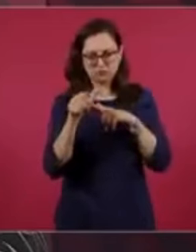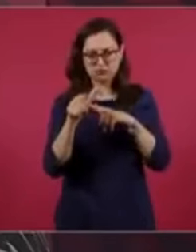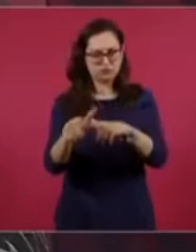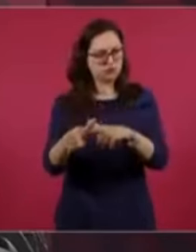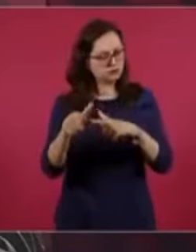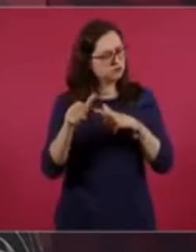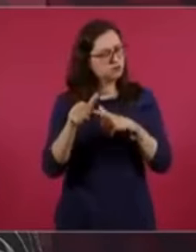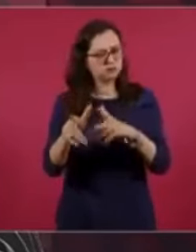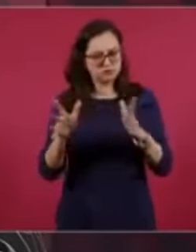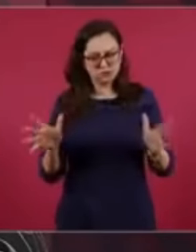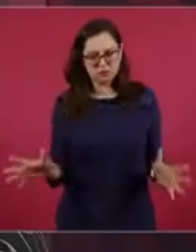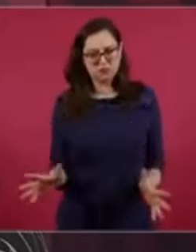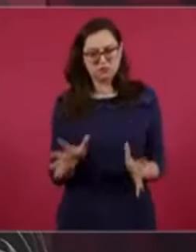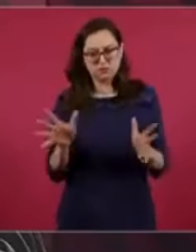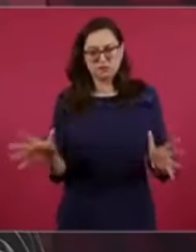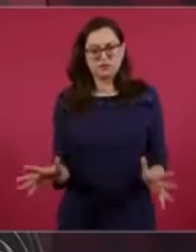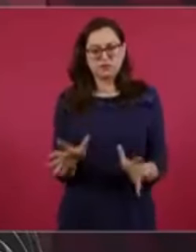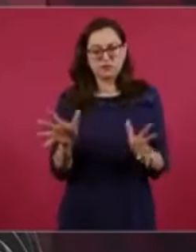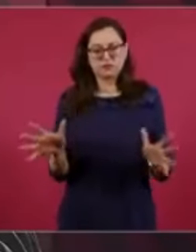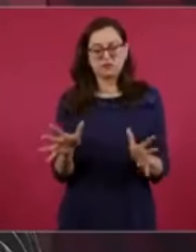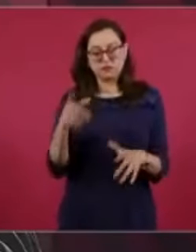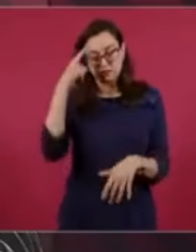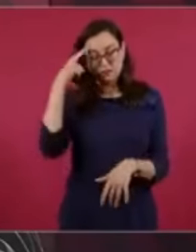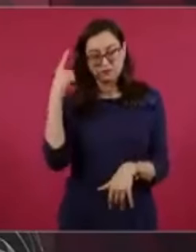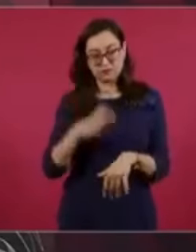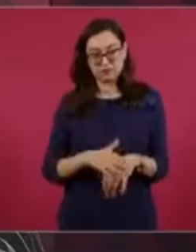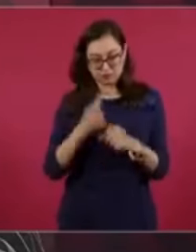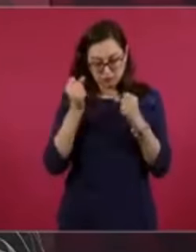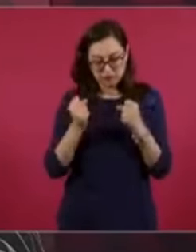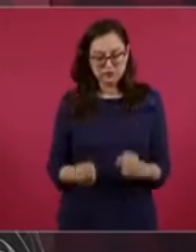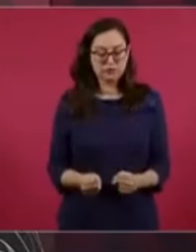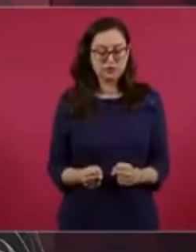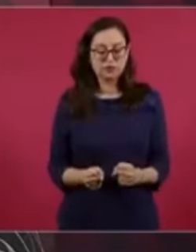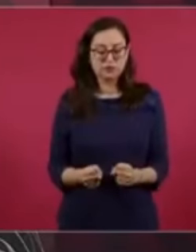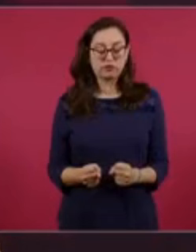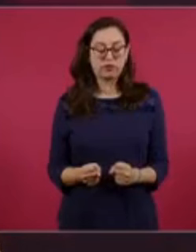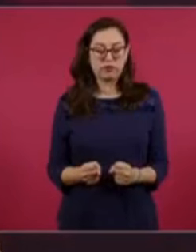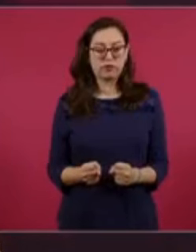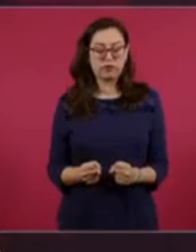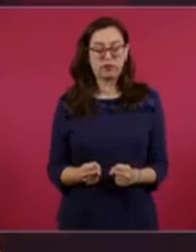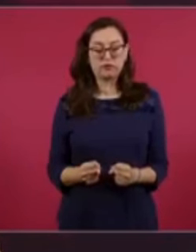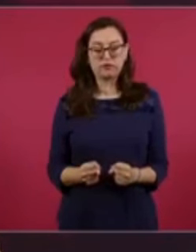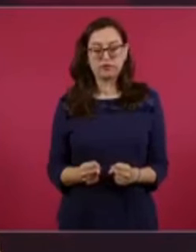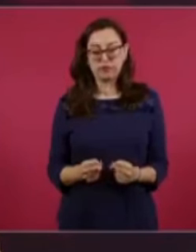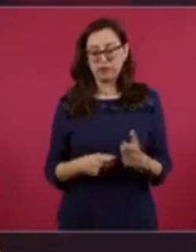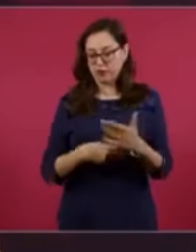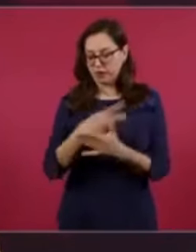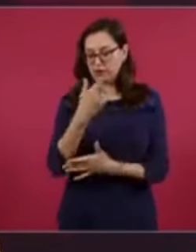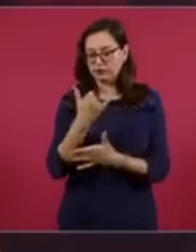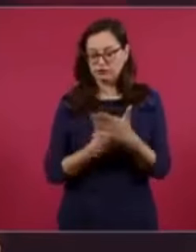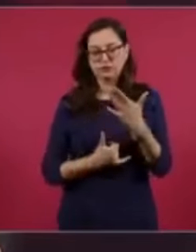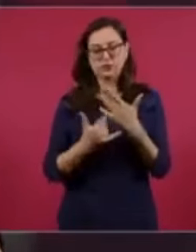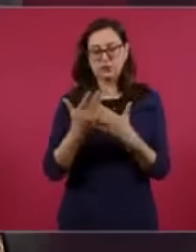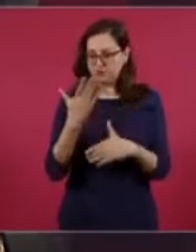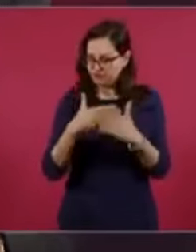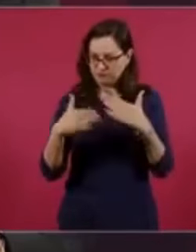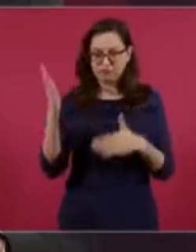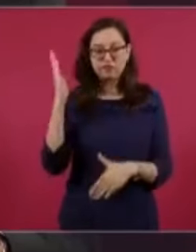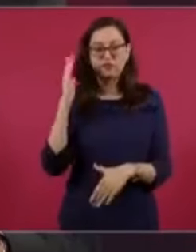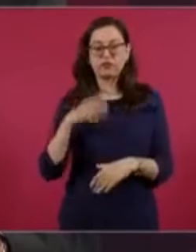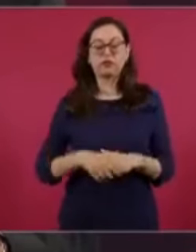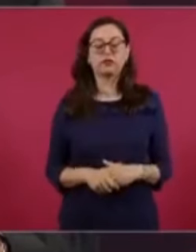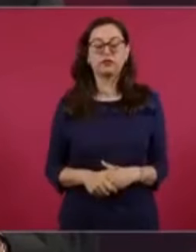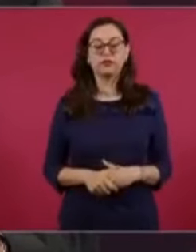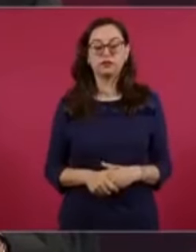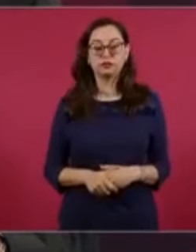que se consolide este proyecto, vamos